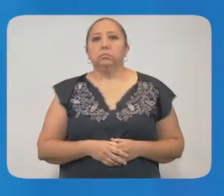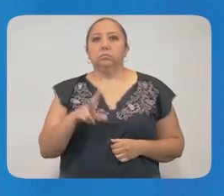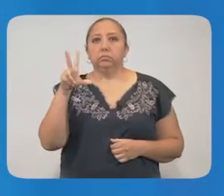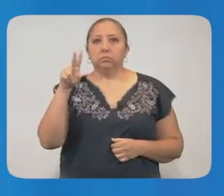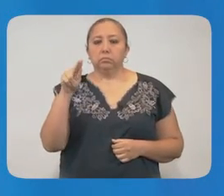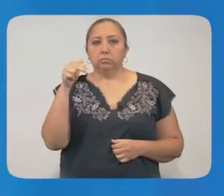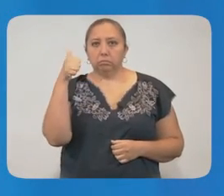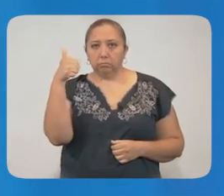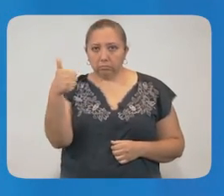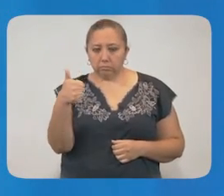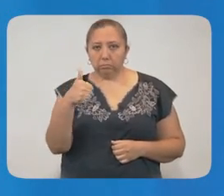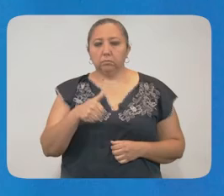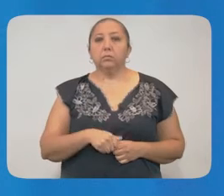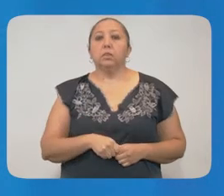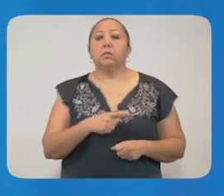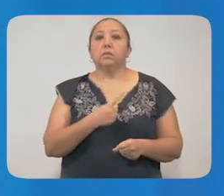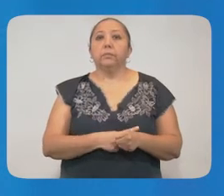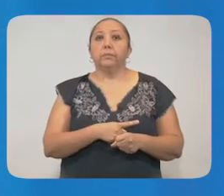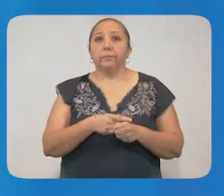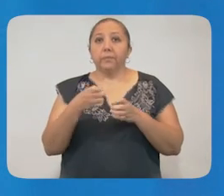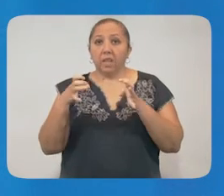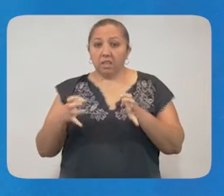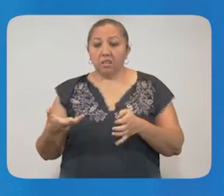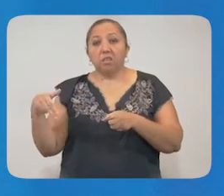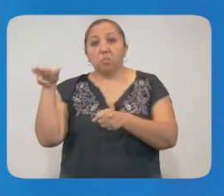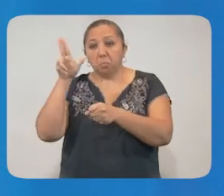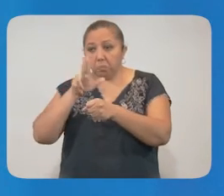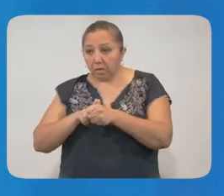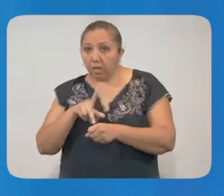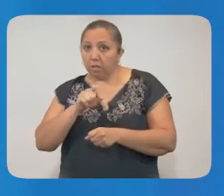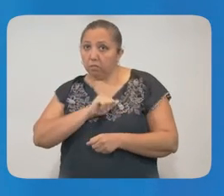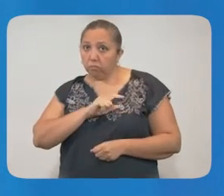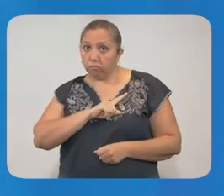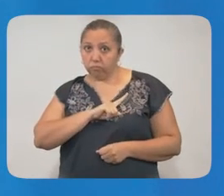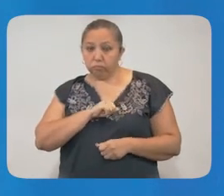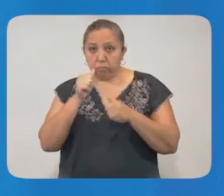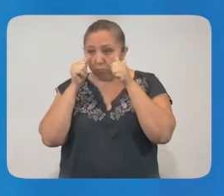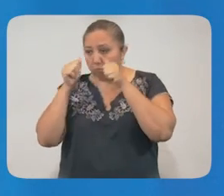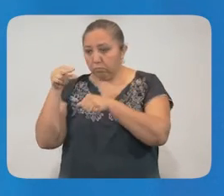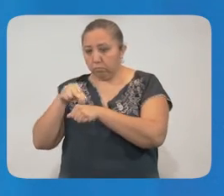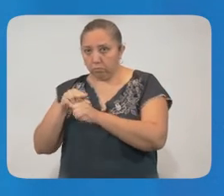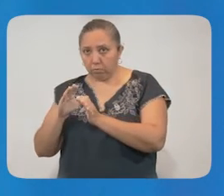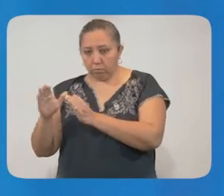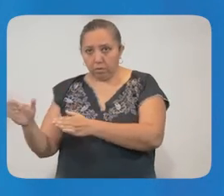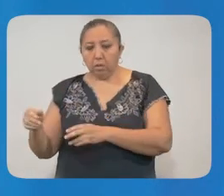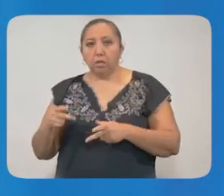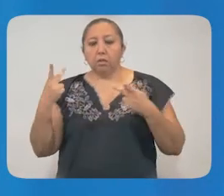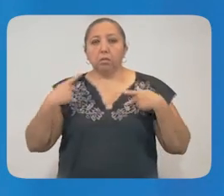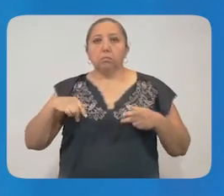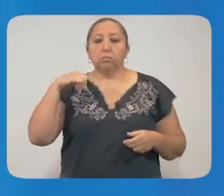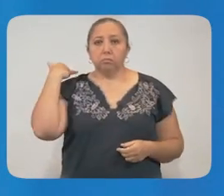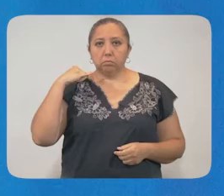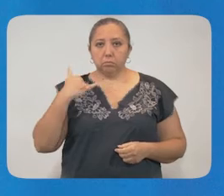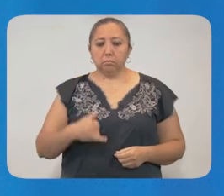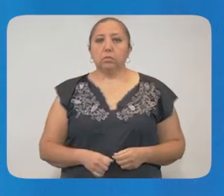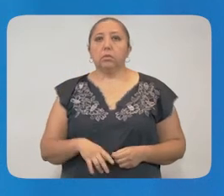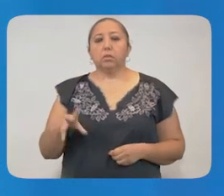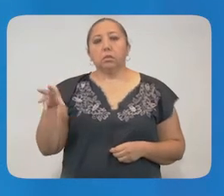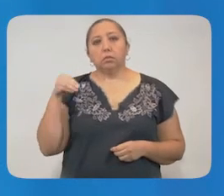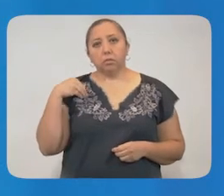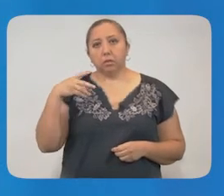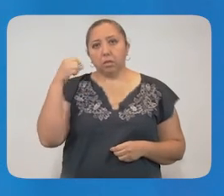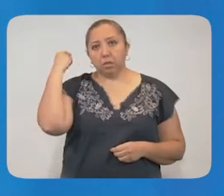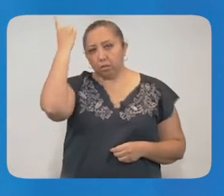86 de los casos confirmados están hospitalizados y en aislamiento total. La paciente yucateca contagiada y